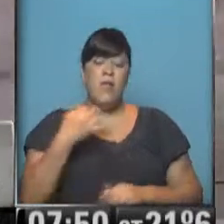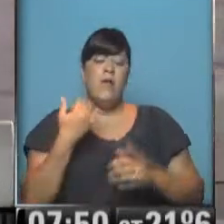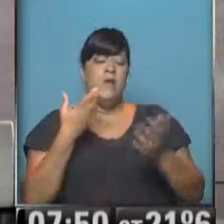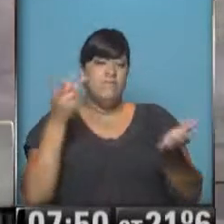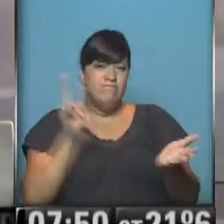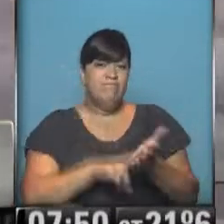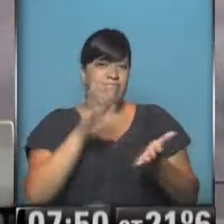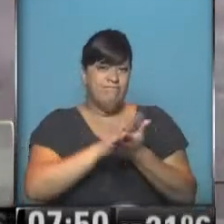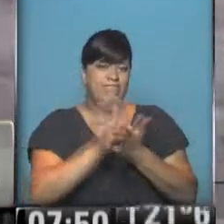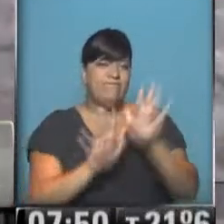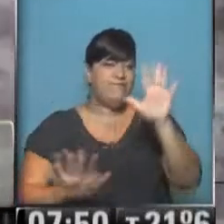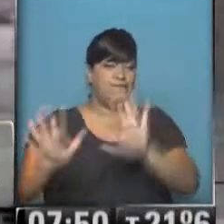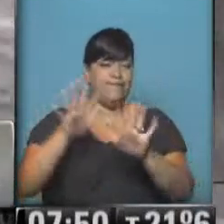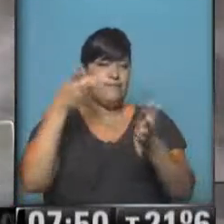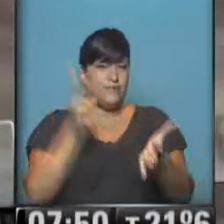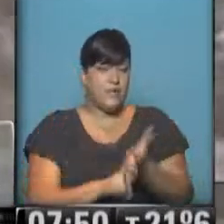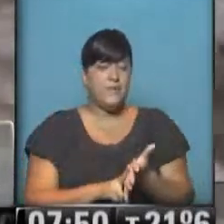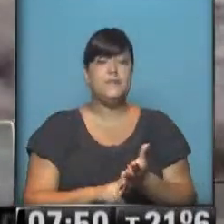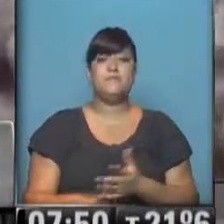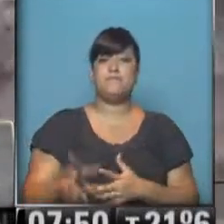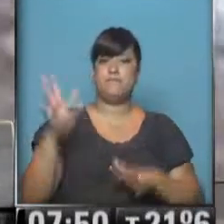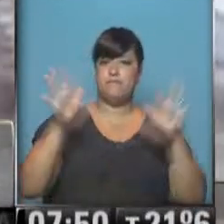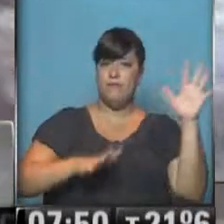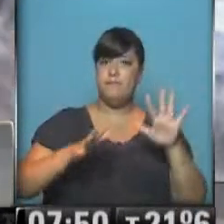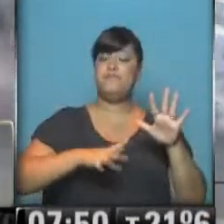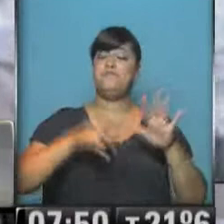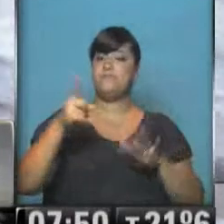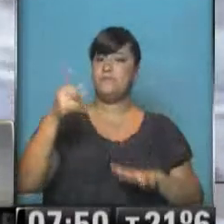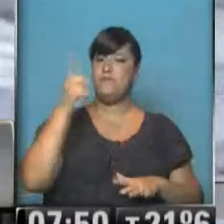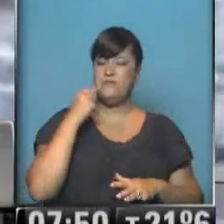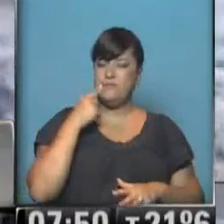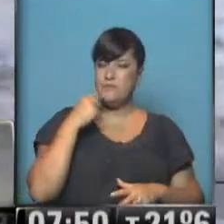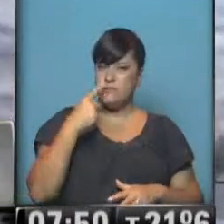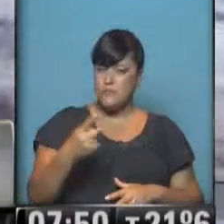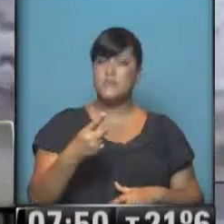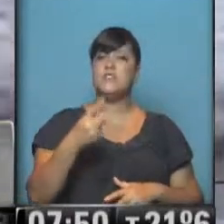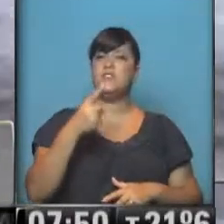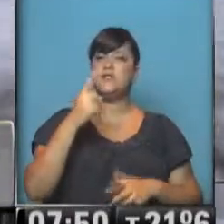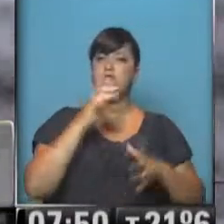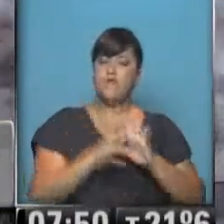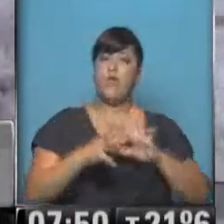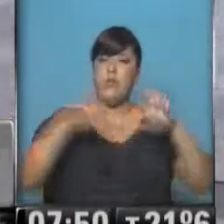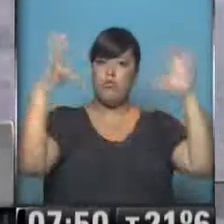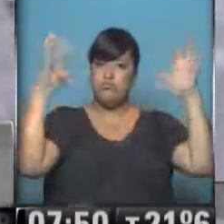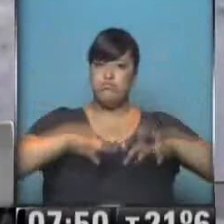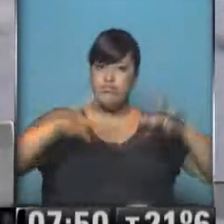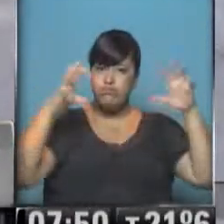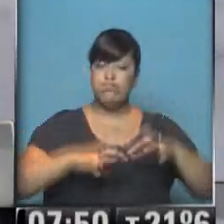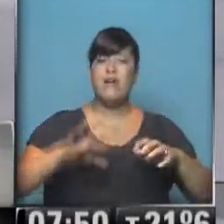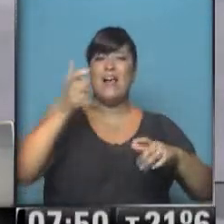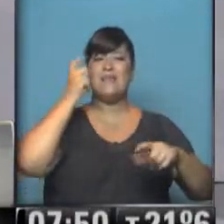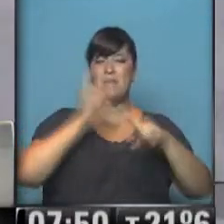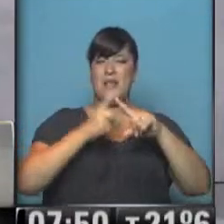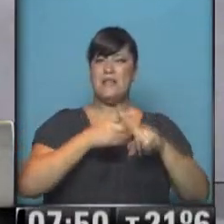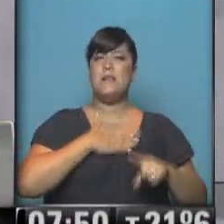A ver, Murúa, a veces las catástrofes nos sirven a los demás para observar, tener una magnitud de lo que ha sucedido a través de las experiencias personales.